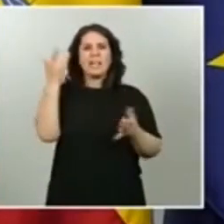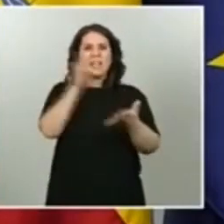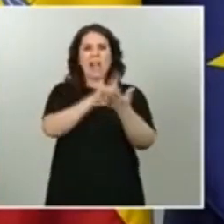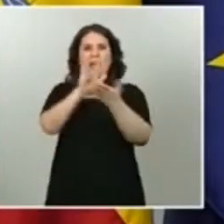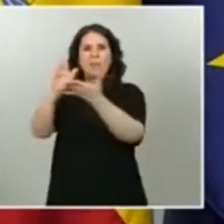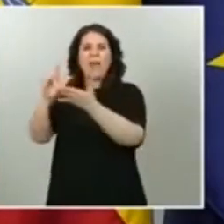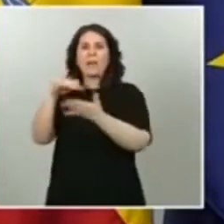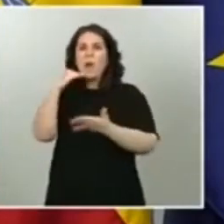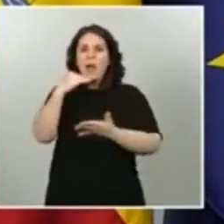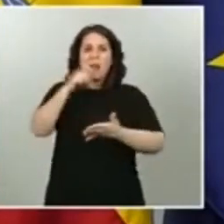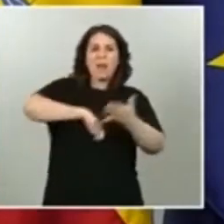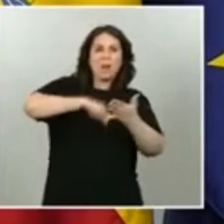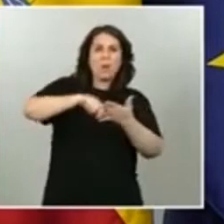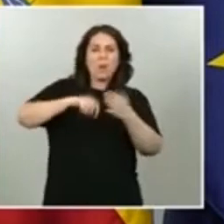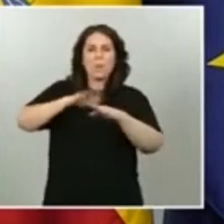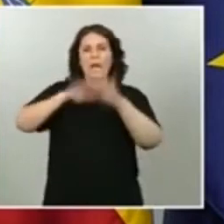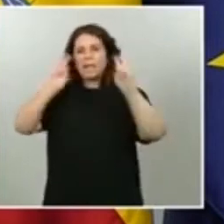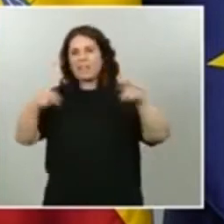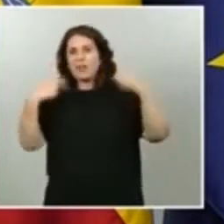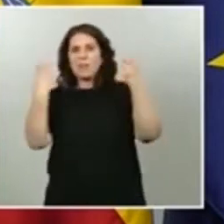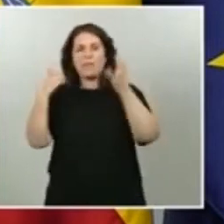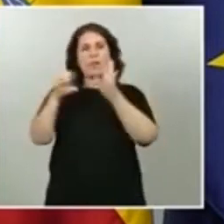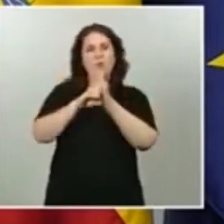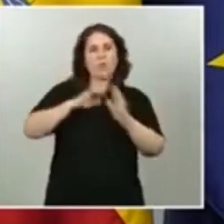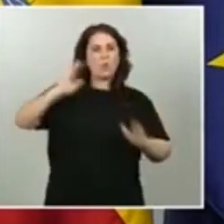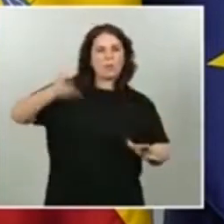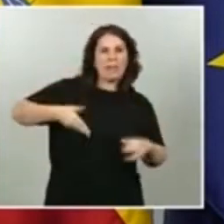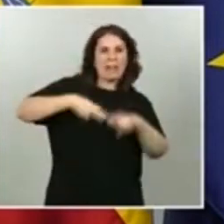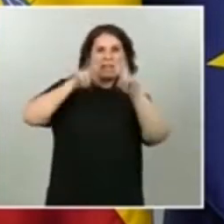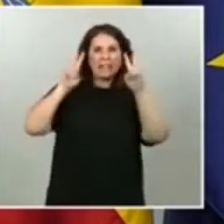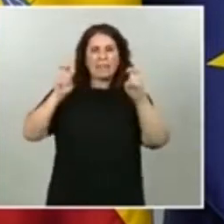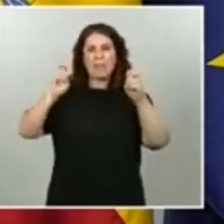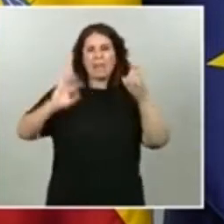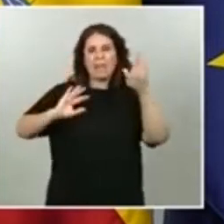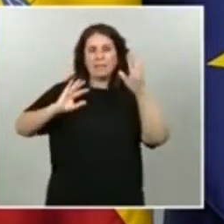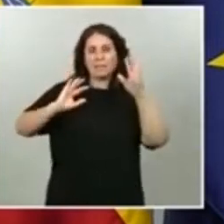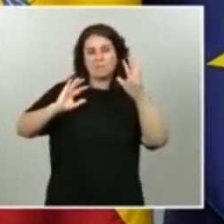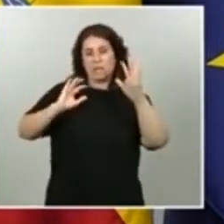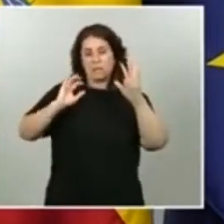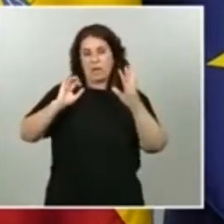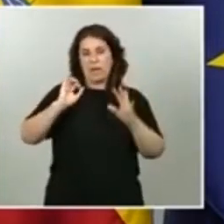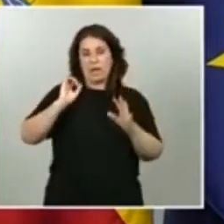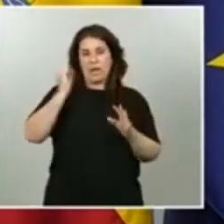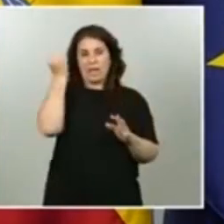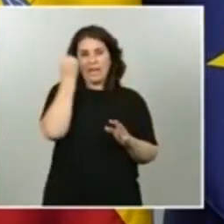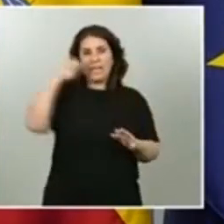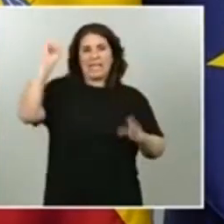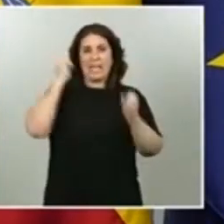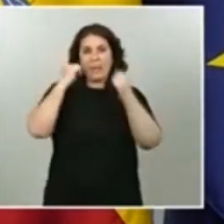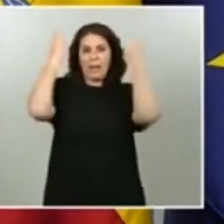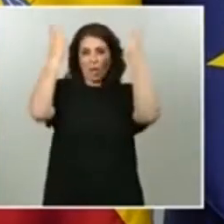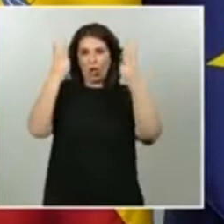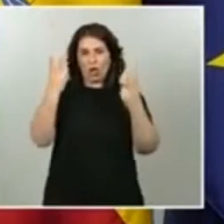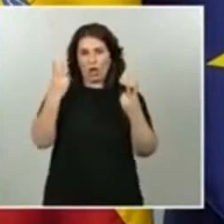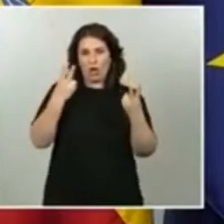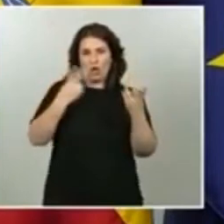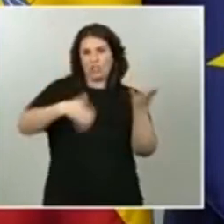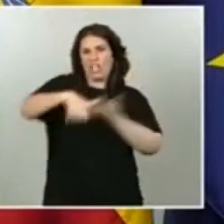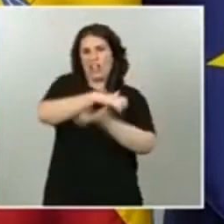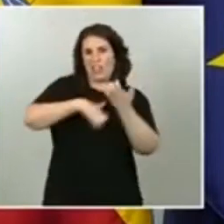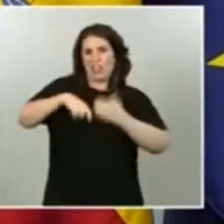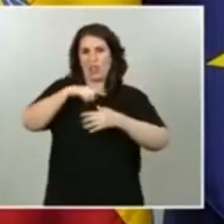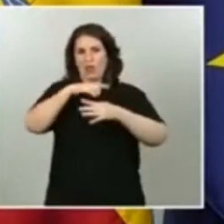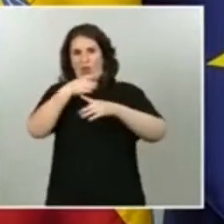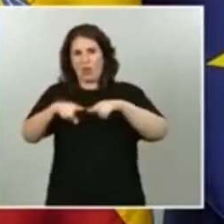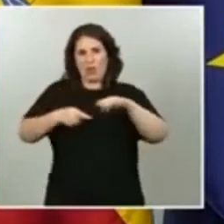reforma del Código Penal sobre la materia de rebelión, sedición, que es a lo que me está preguntando lo que sí hubo en una sesión